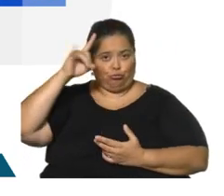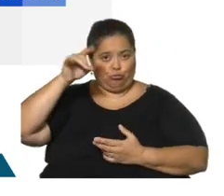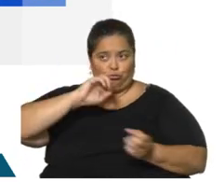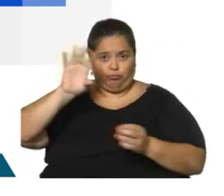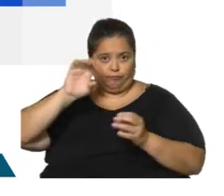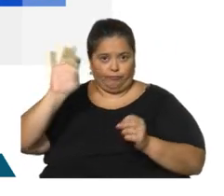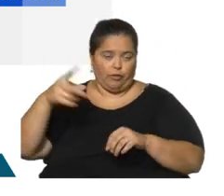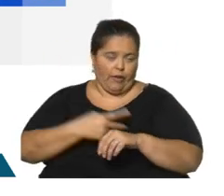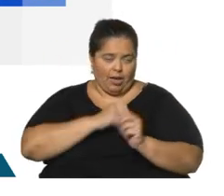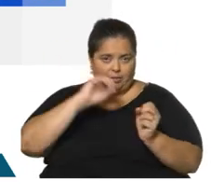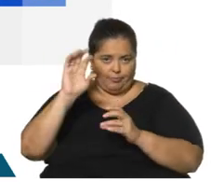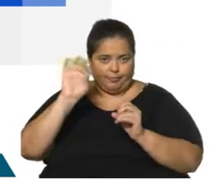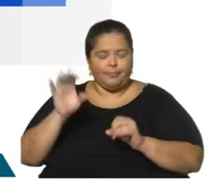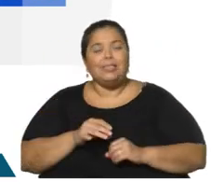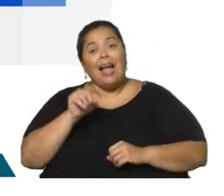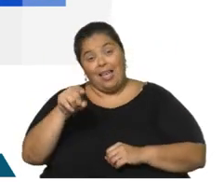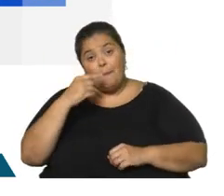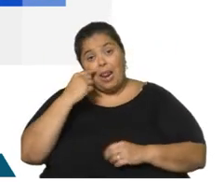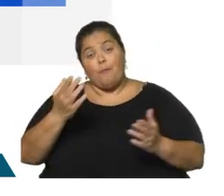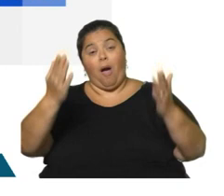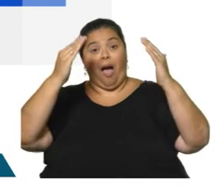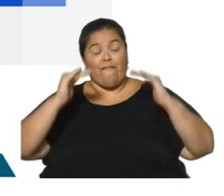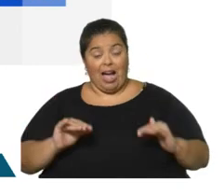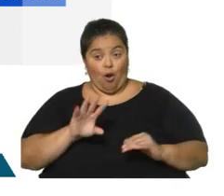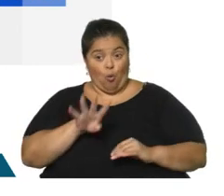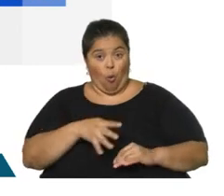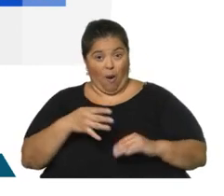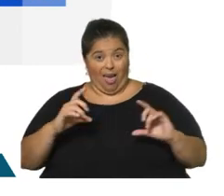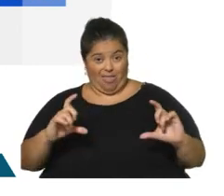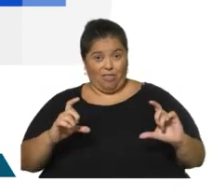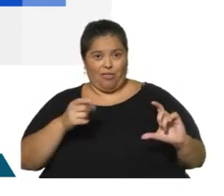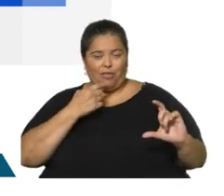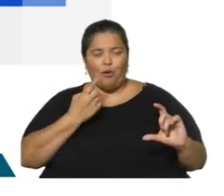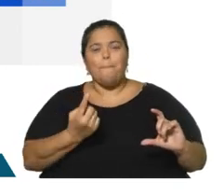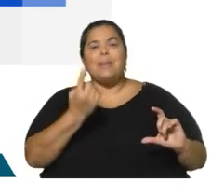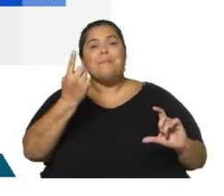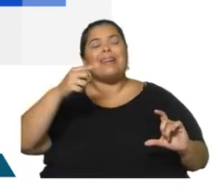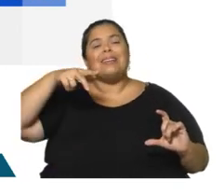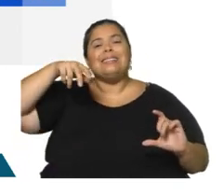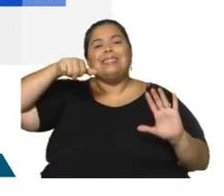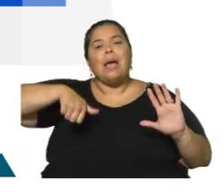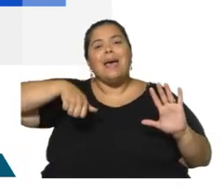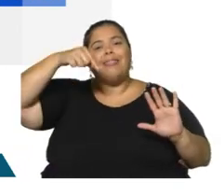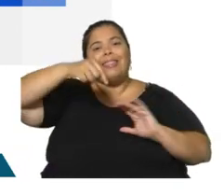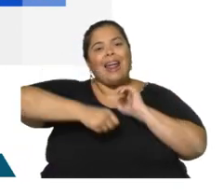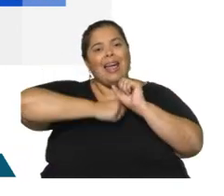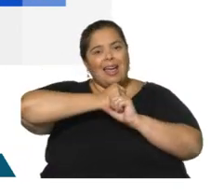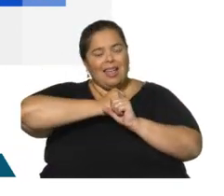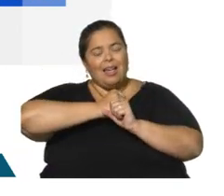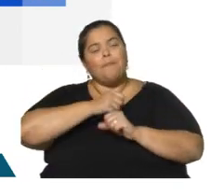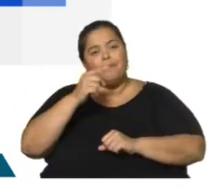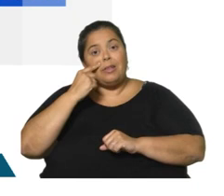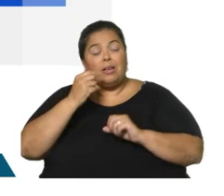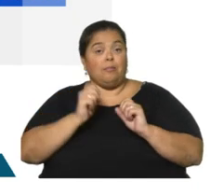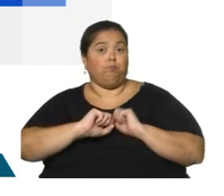año a año en gráfica, en el cuadro que tenemos abajo, ahí vemos el primer semestre de este año. Pegó un salto a la colocación